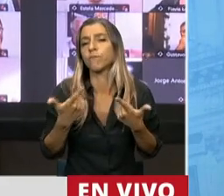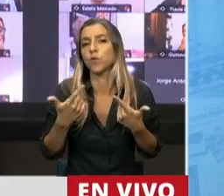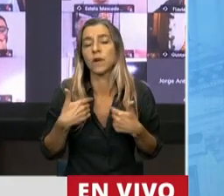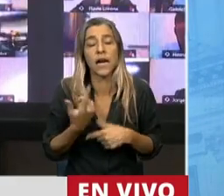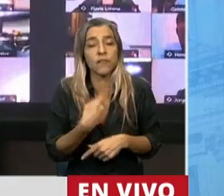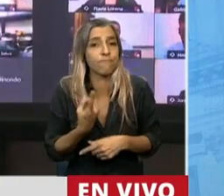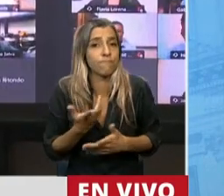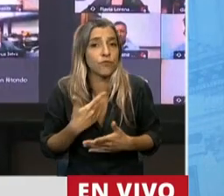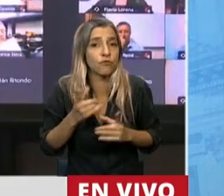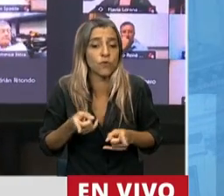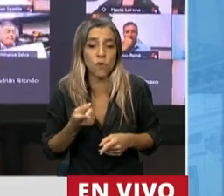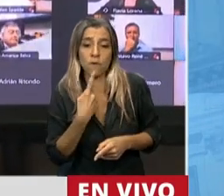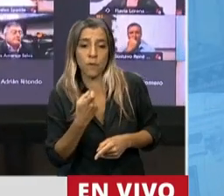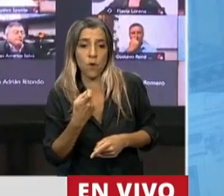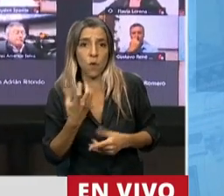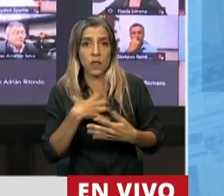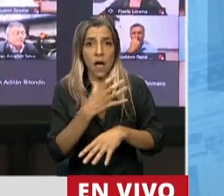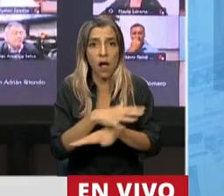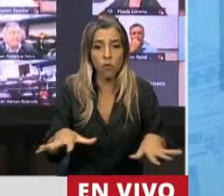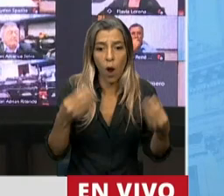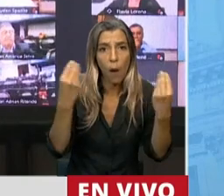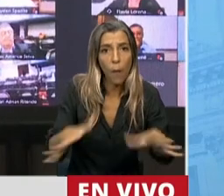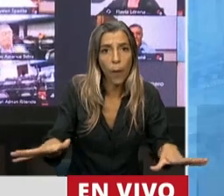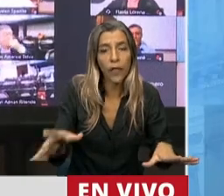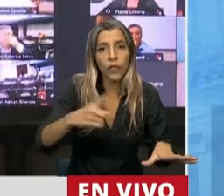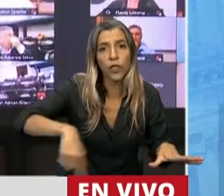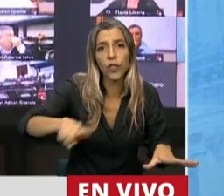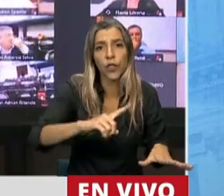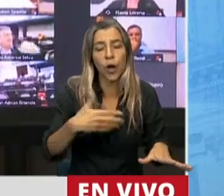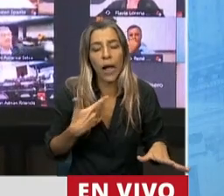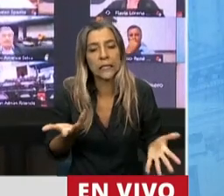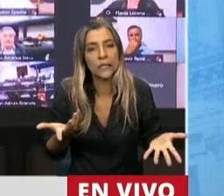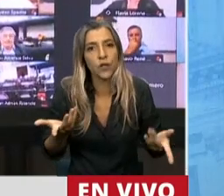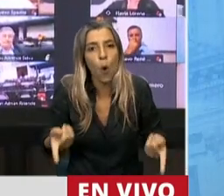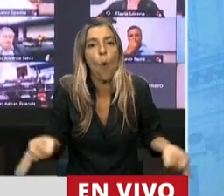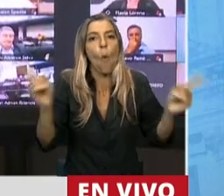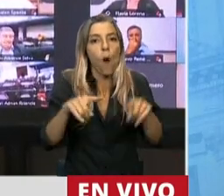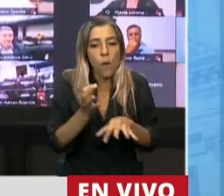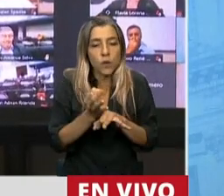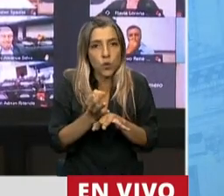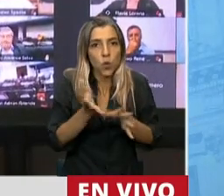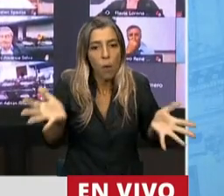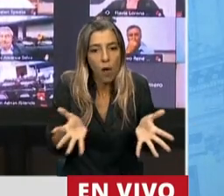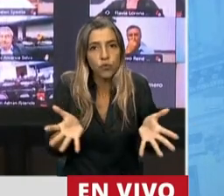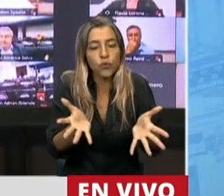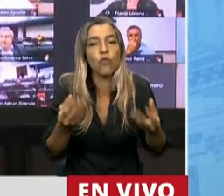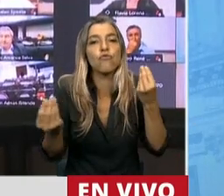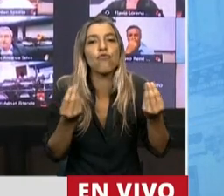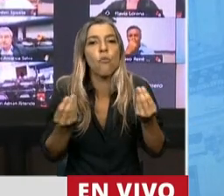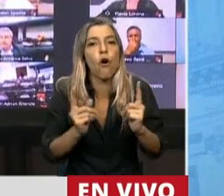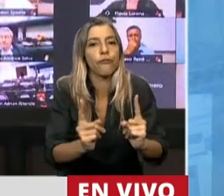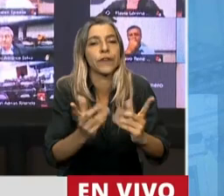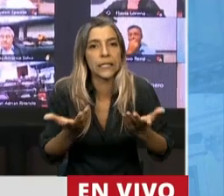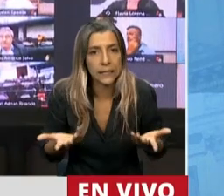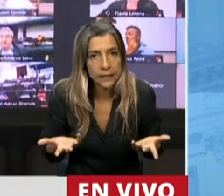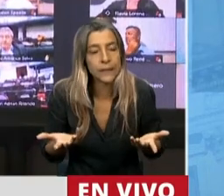que abandonen, poder sostenerlos, poder lograr que la escuela sea una esperanza para